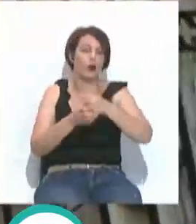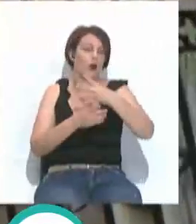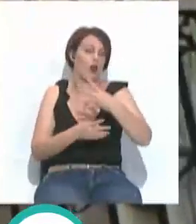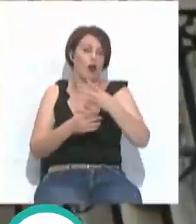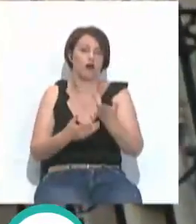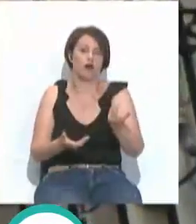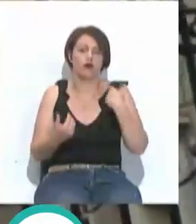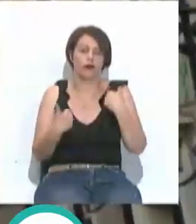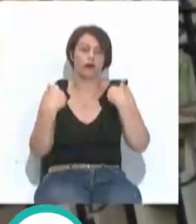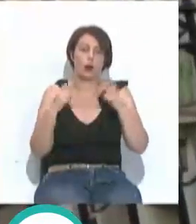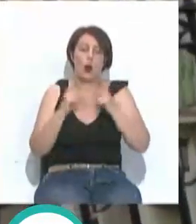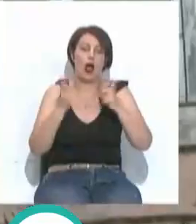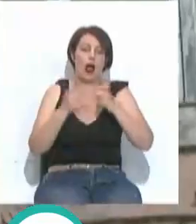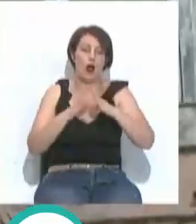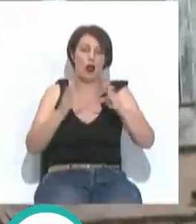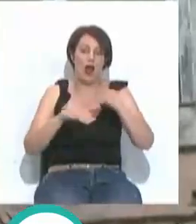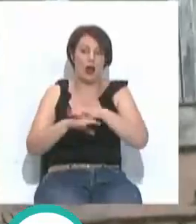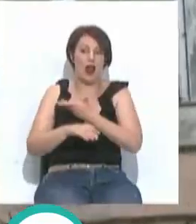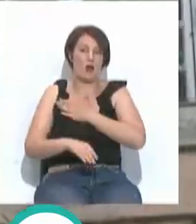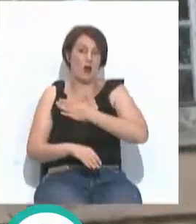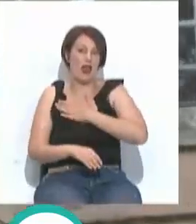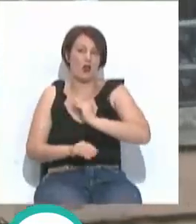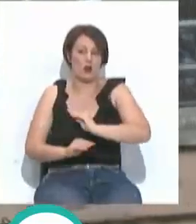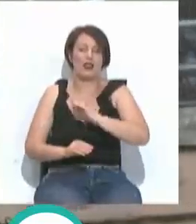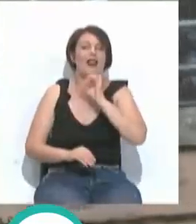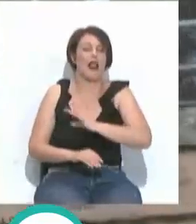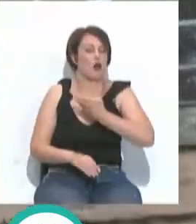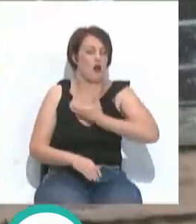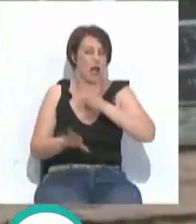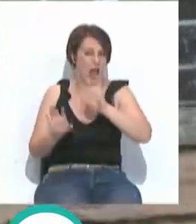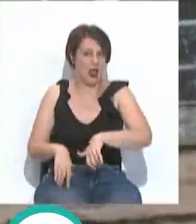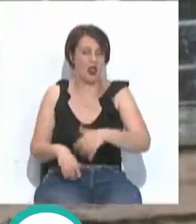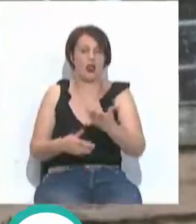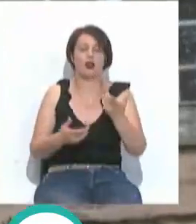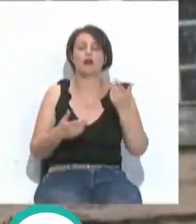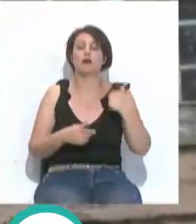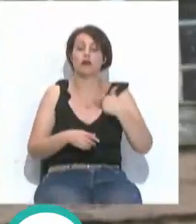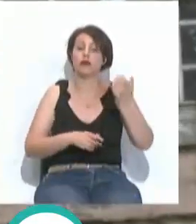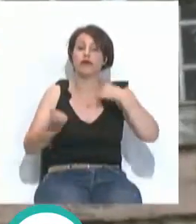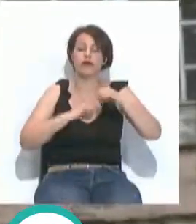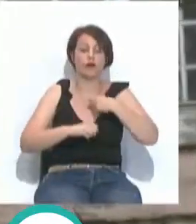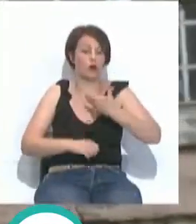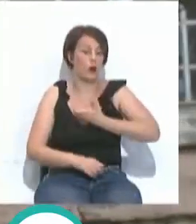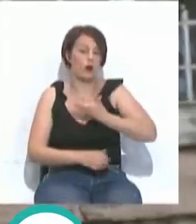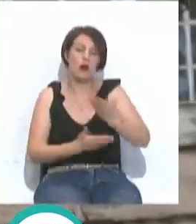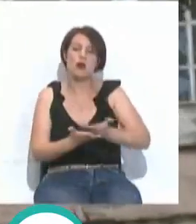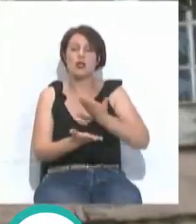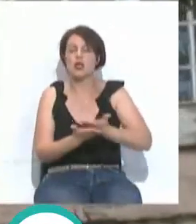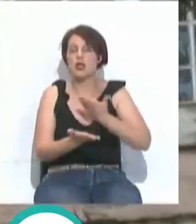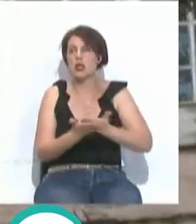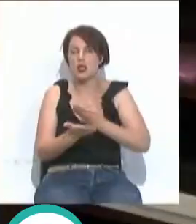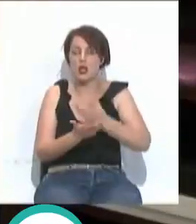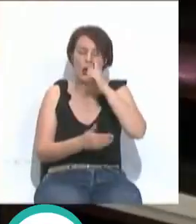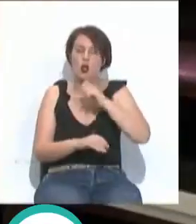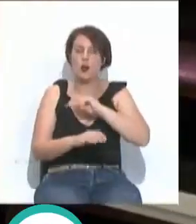por parte de la Junta de Andalucía a su propietario, que es el Ayuntamiento de Cádiz. Una operación que el consistorio reclama desde